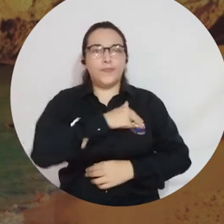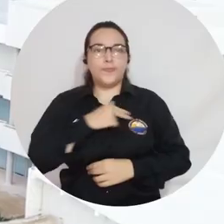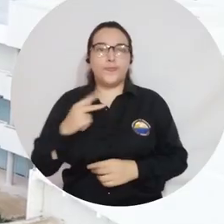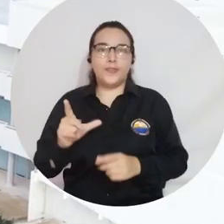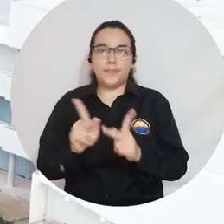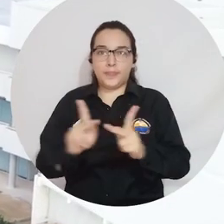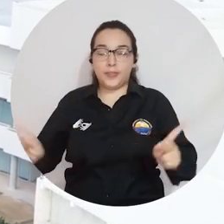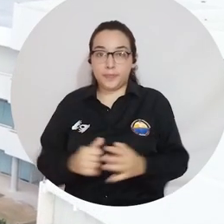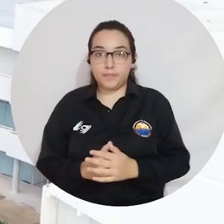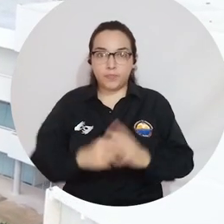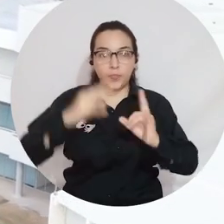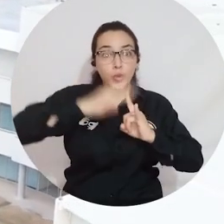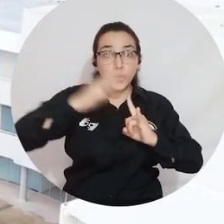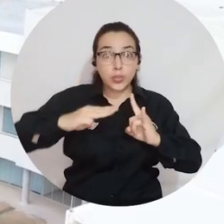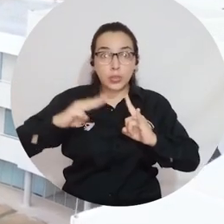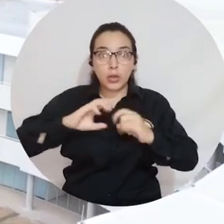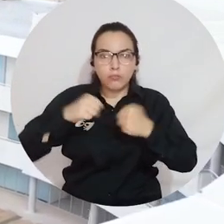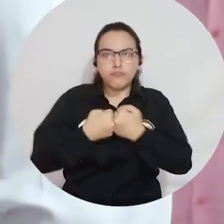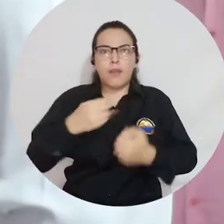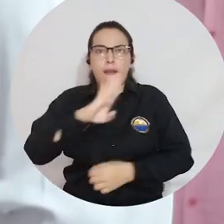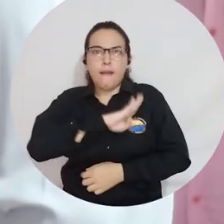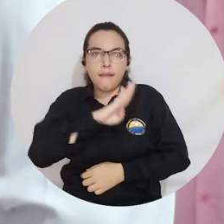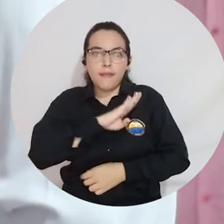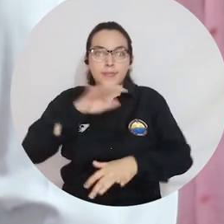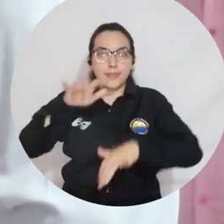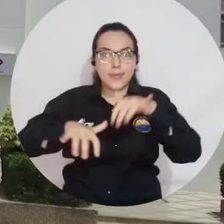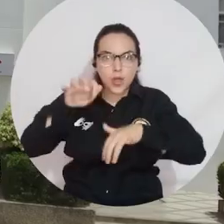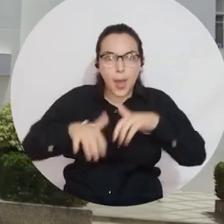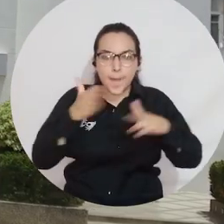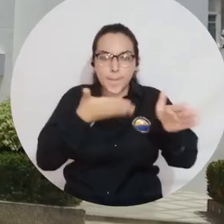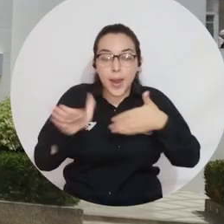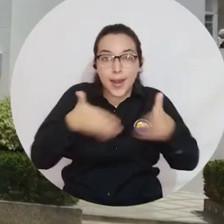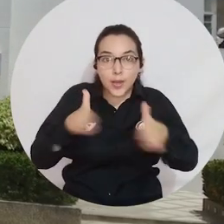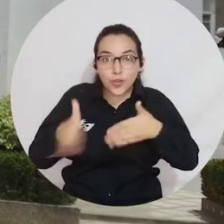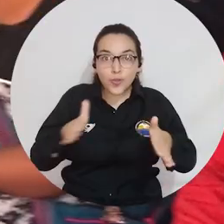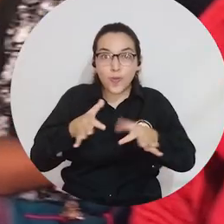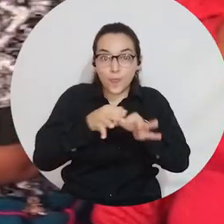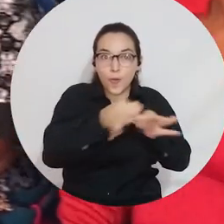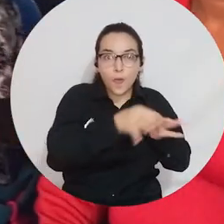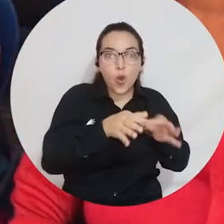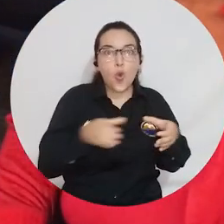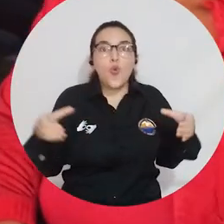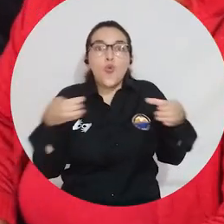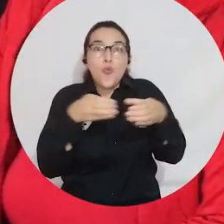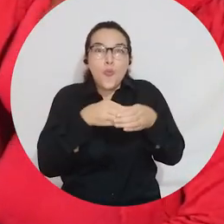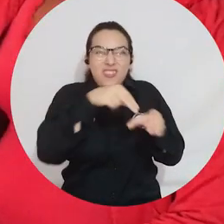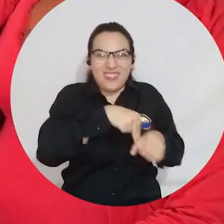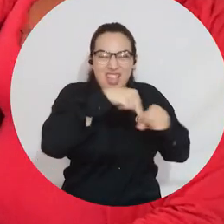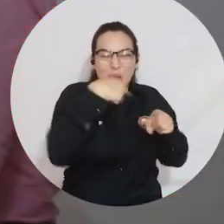proveniente para nuestra ciudadanía. UNI Magdalena trabajará de la mano de alcaldías, secretarías de planeación municipales, grupos étnicos,